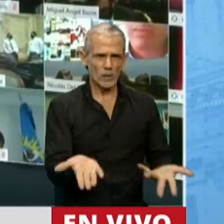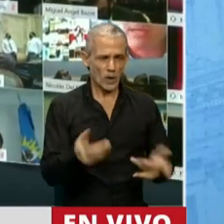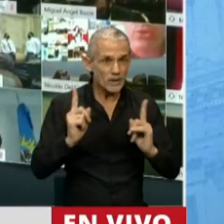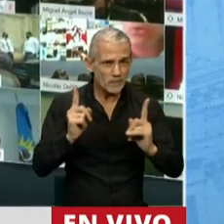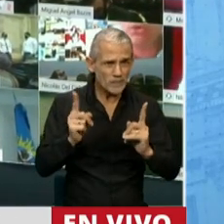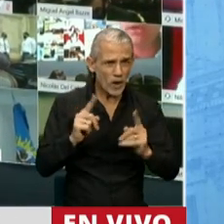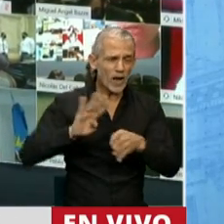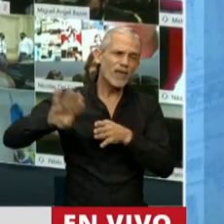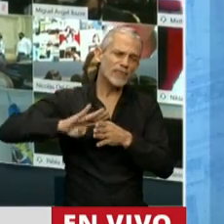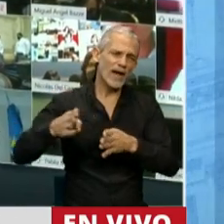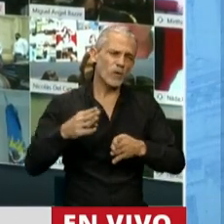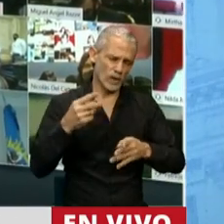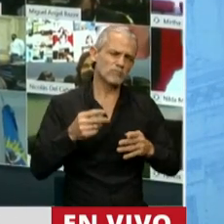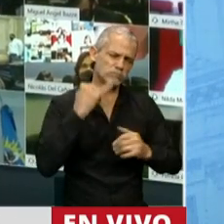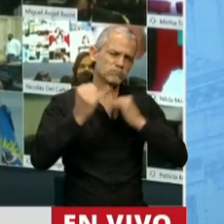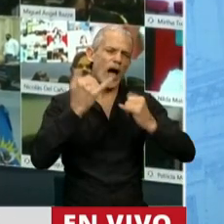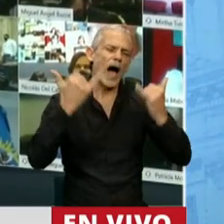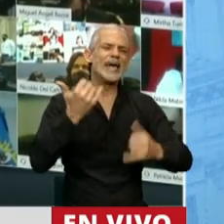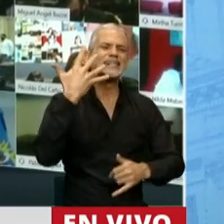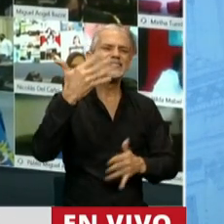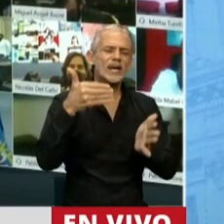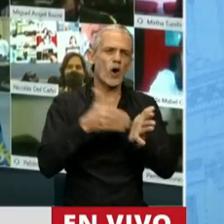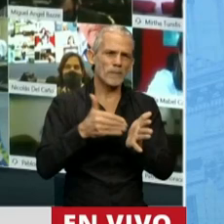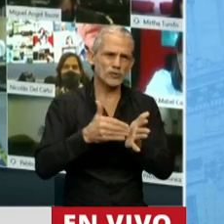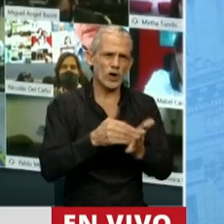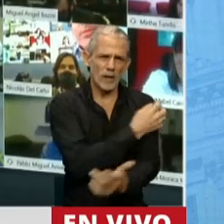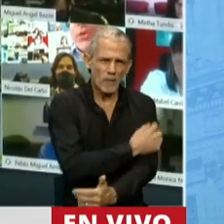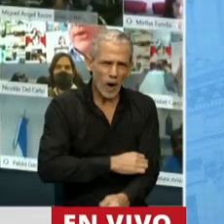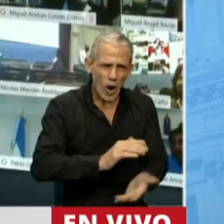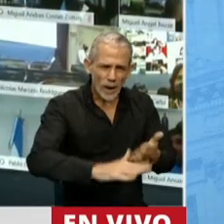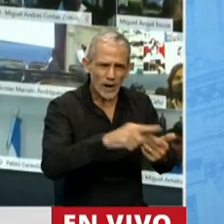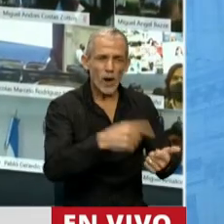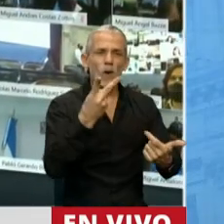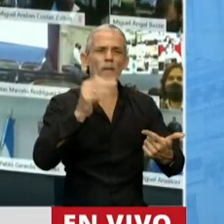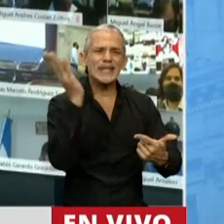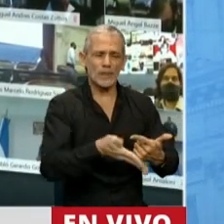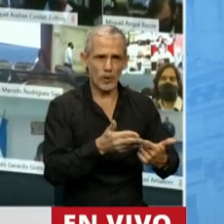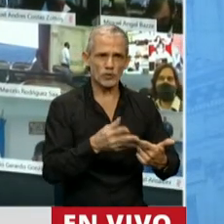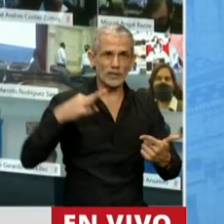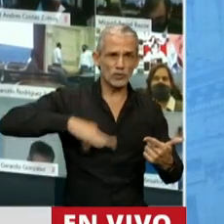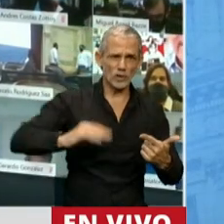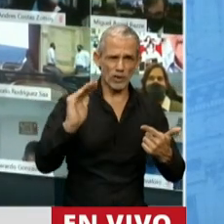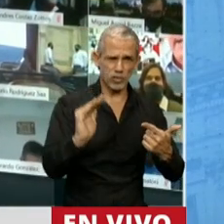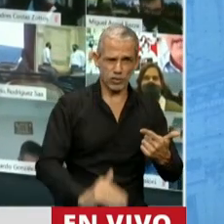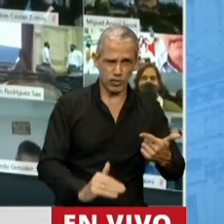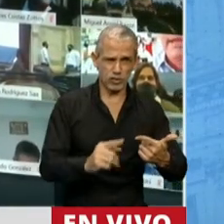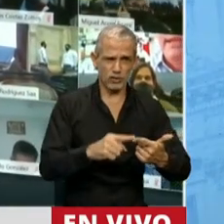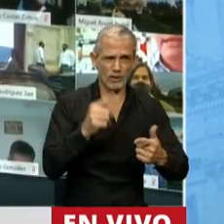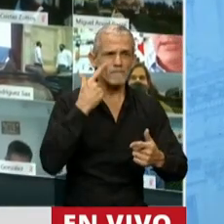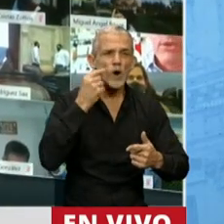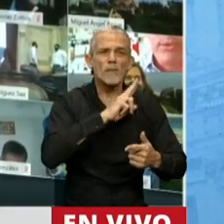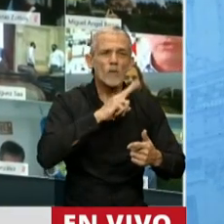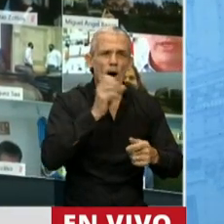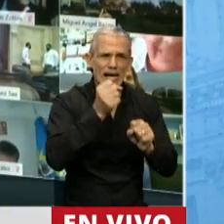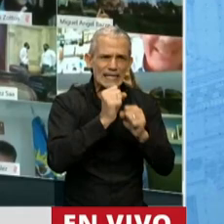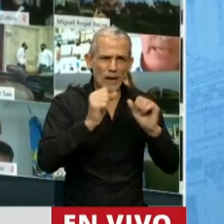endeudamiento? Y los datos están a la vista, 5 millones de nuevos pobres, 20% de pérdida del salario de las trabajadoras y trabajadores